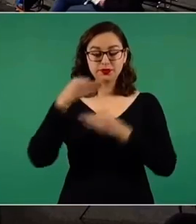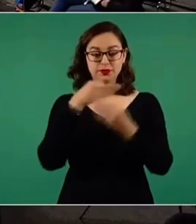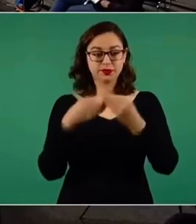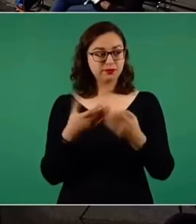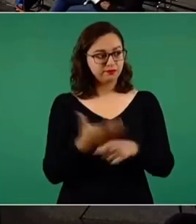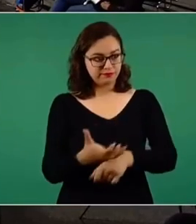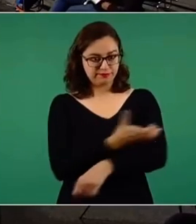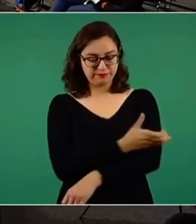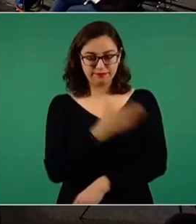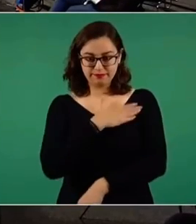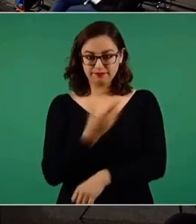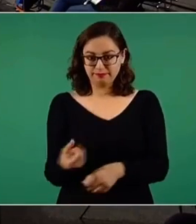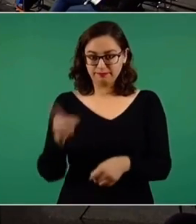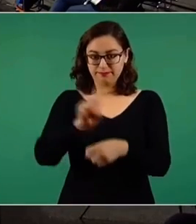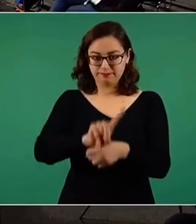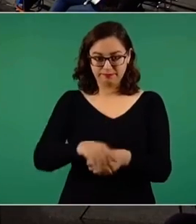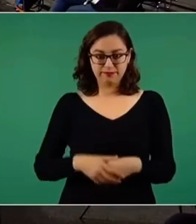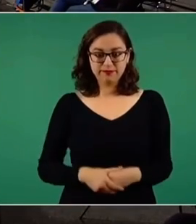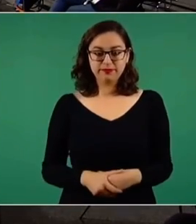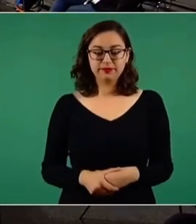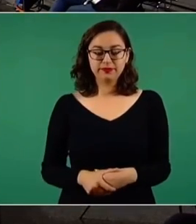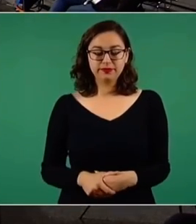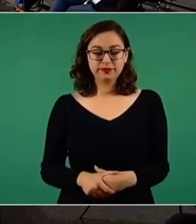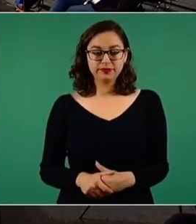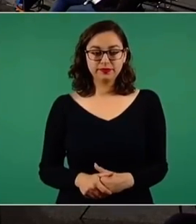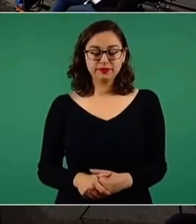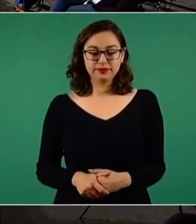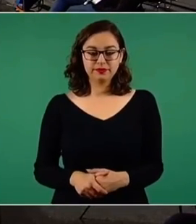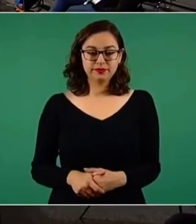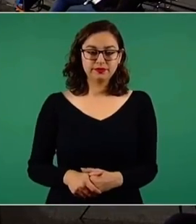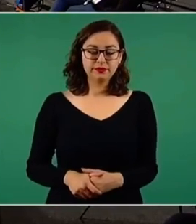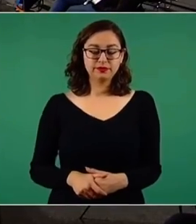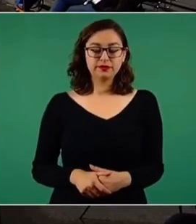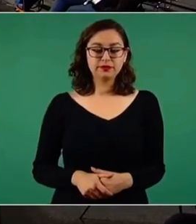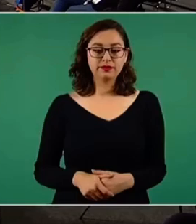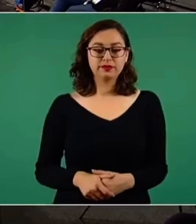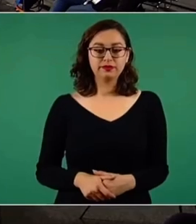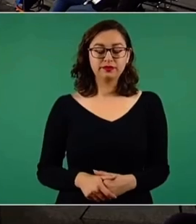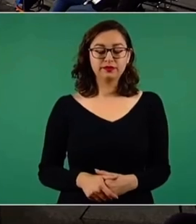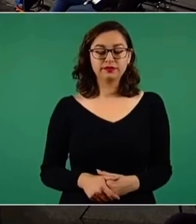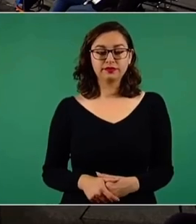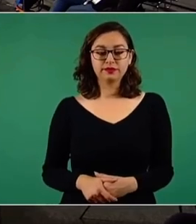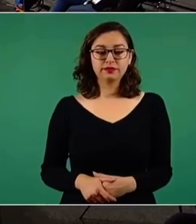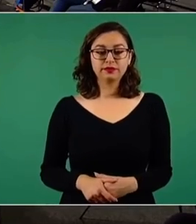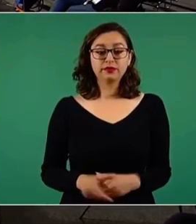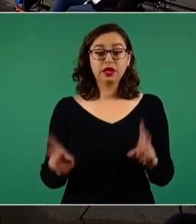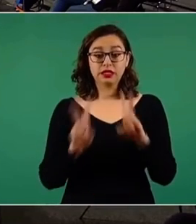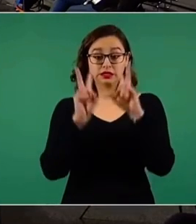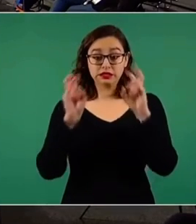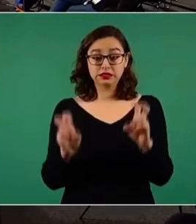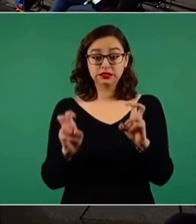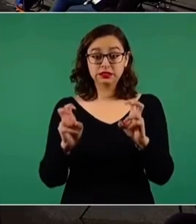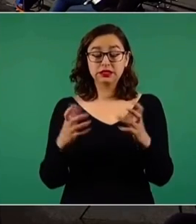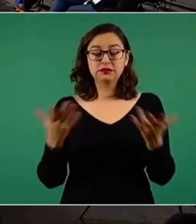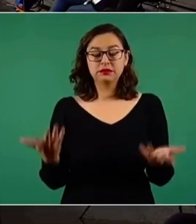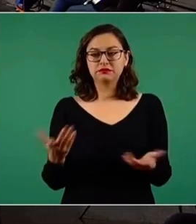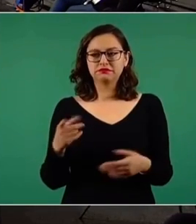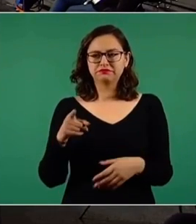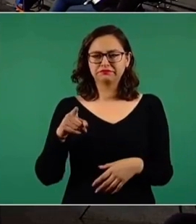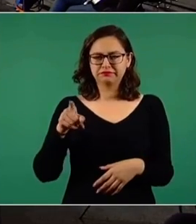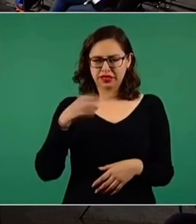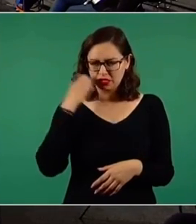Bueno, inicio precisamente comentando acerca de lo que ahorita se decía de las escuelas vandalizadas,